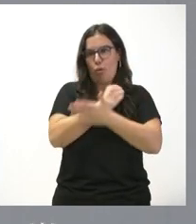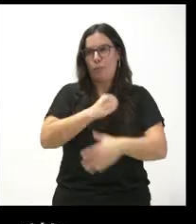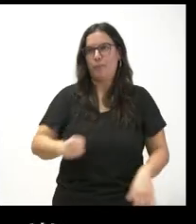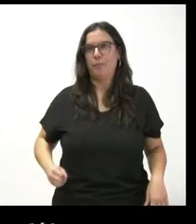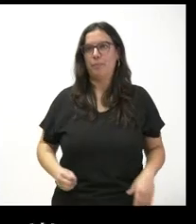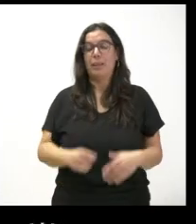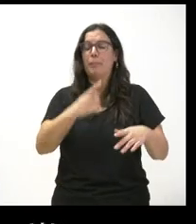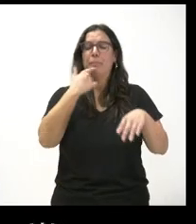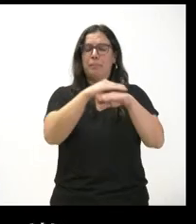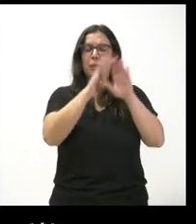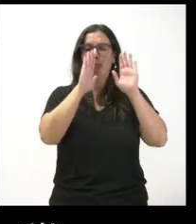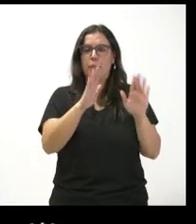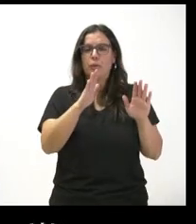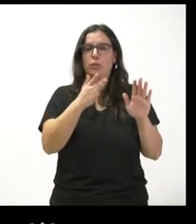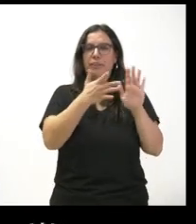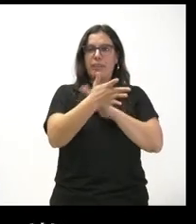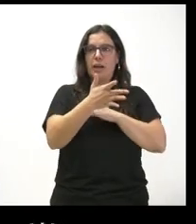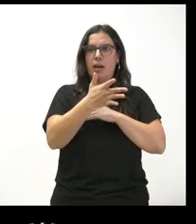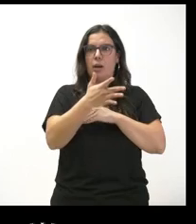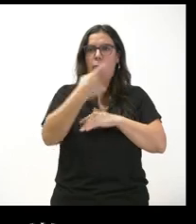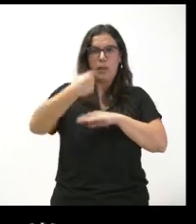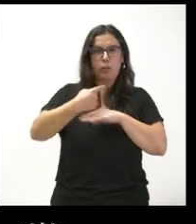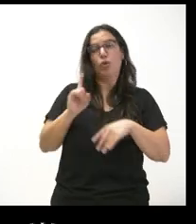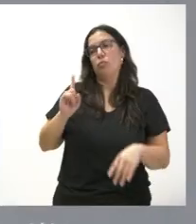recuérdeme ¿es obligatorio? no